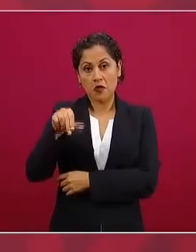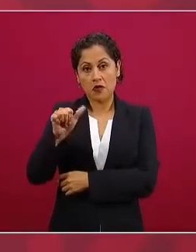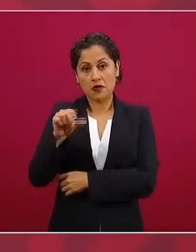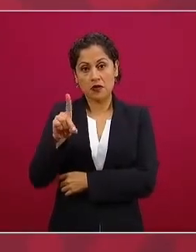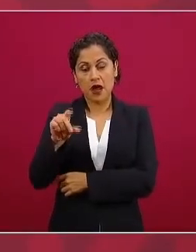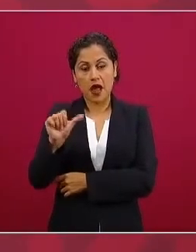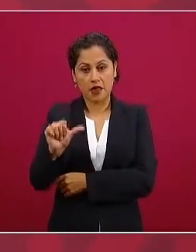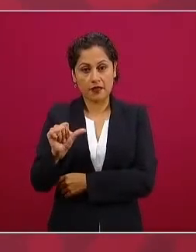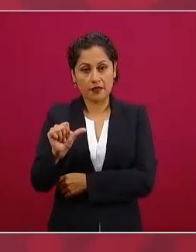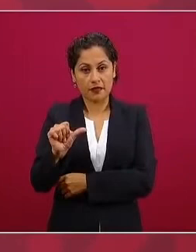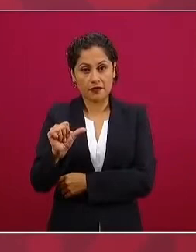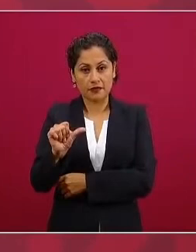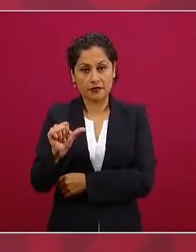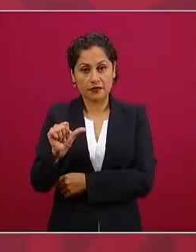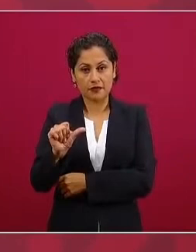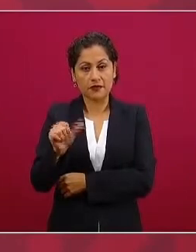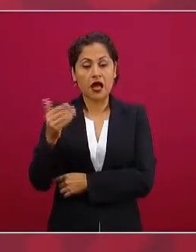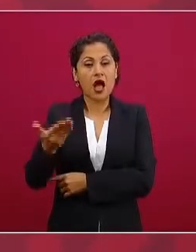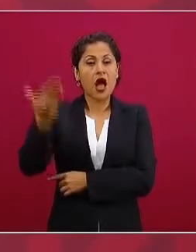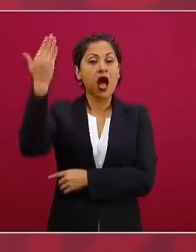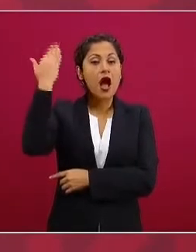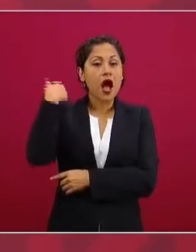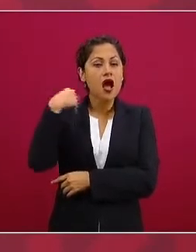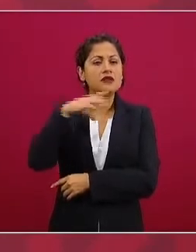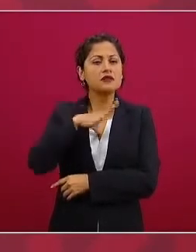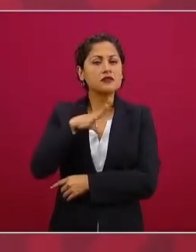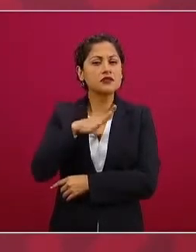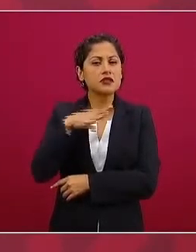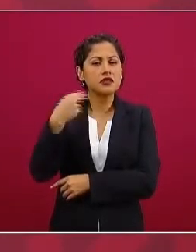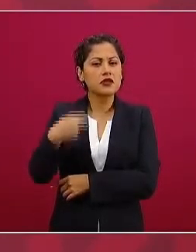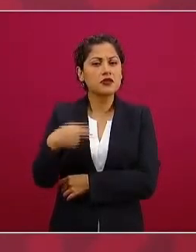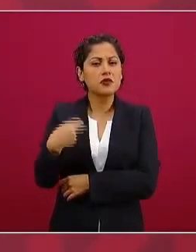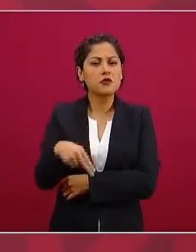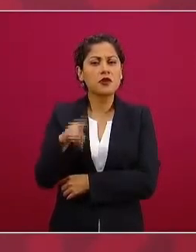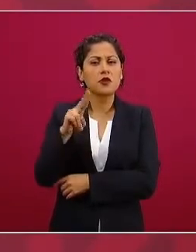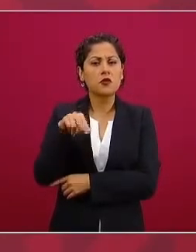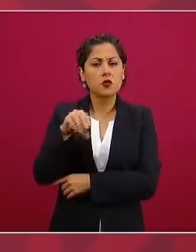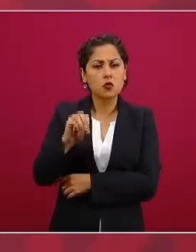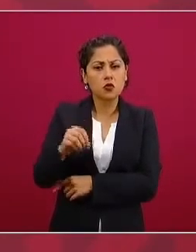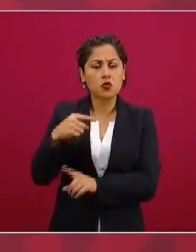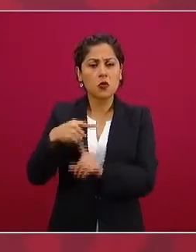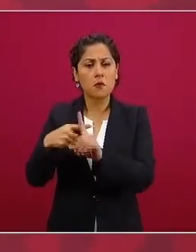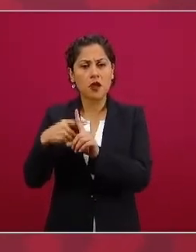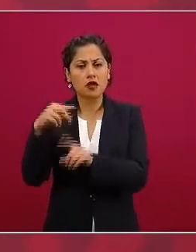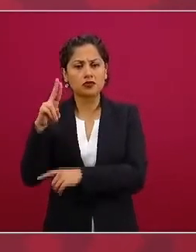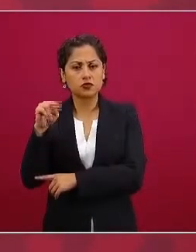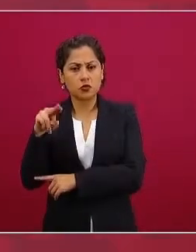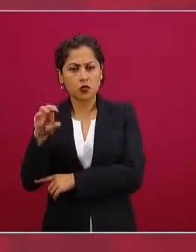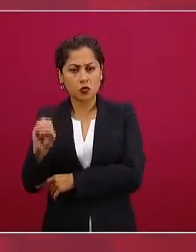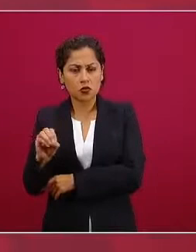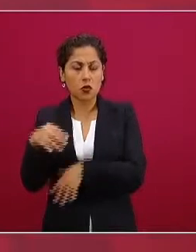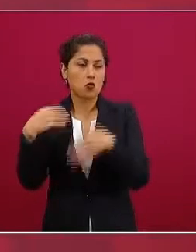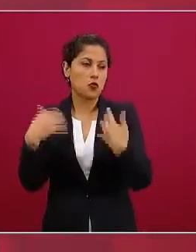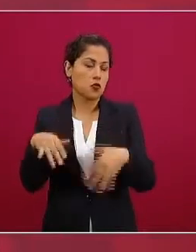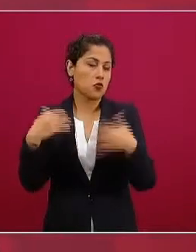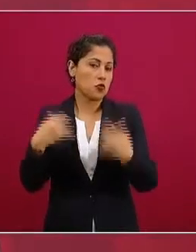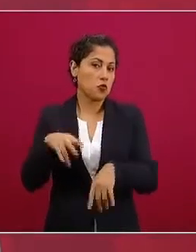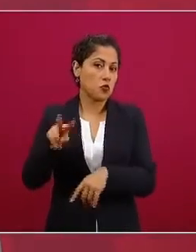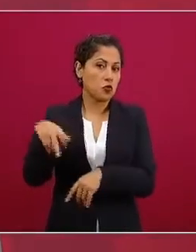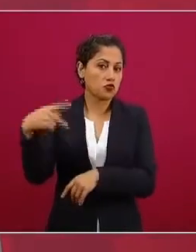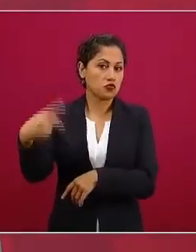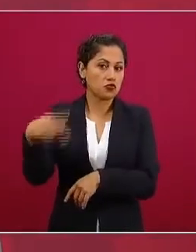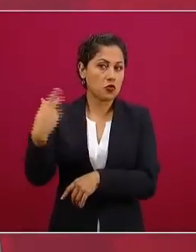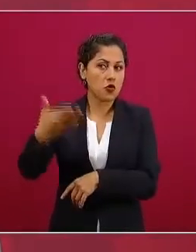antes uno más uno una muy buena época de uno más uno